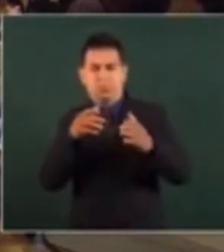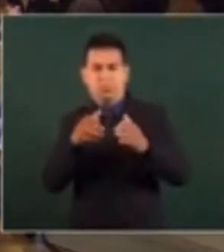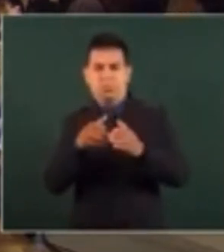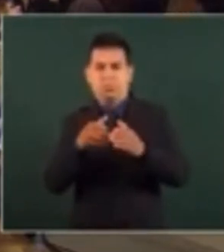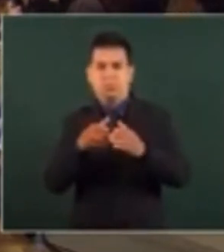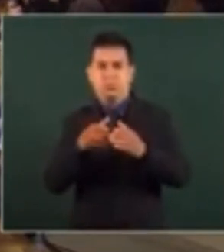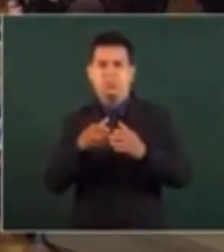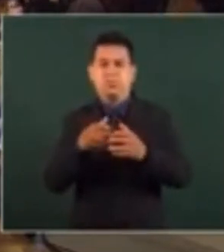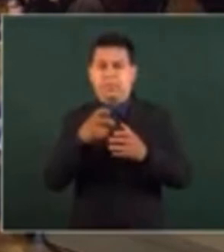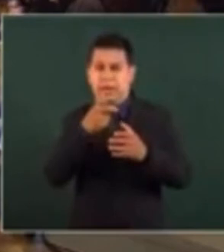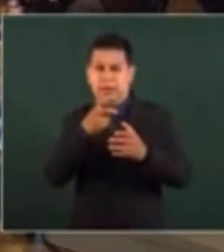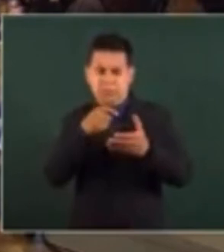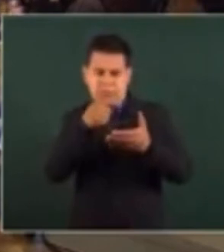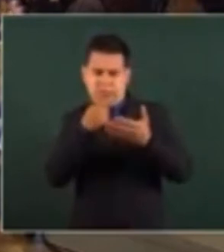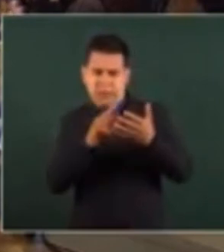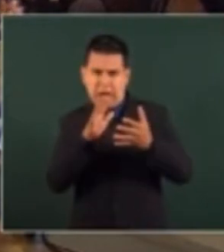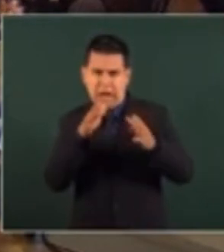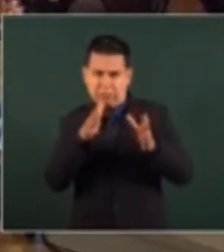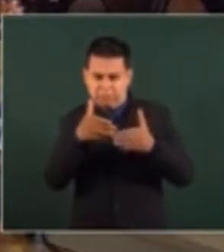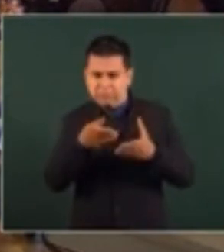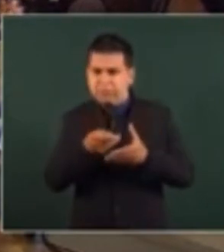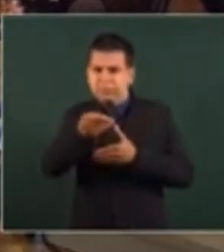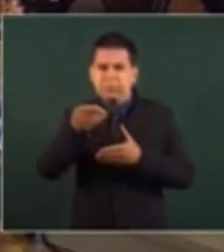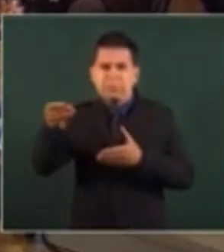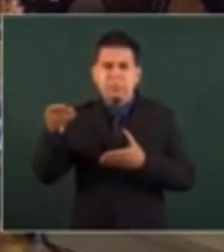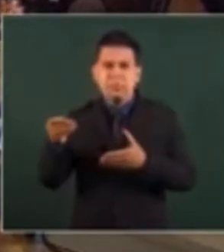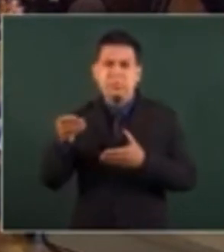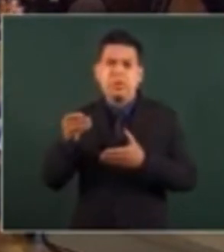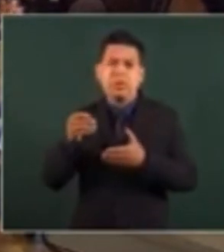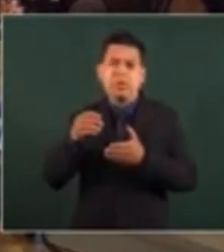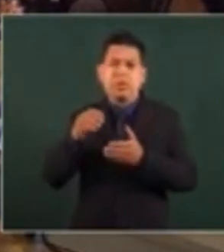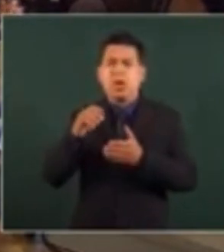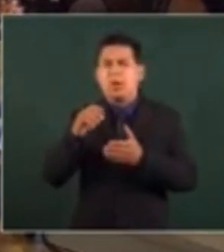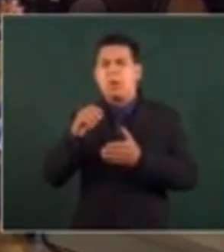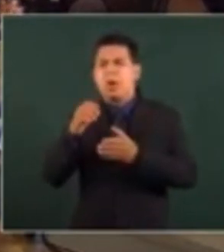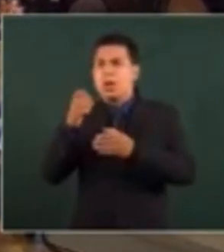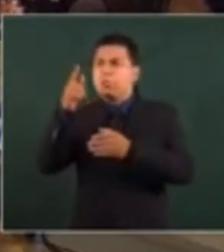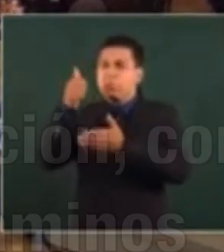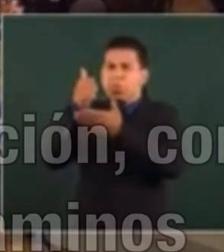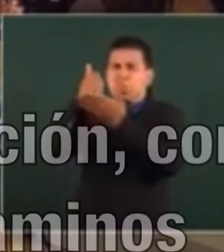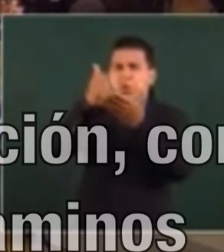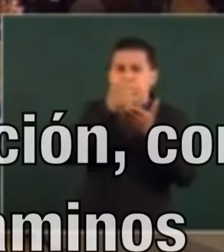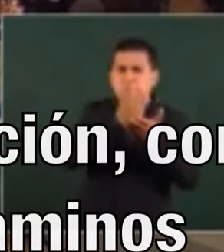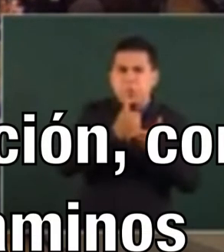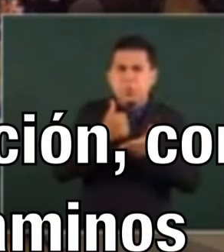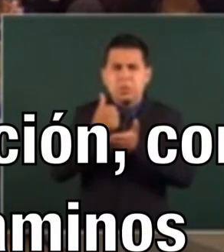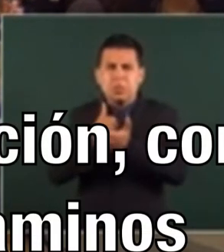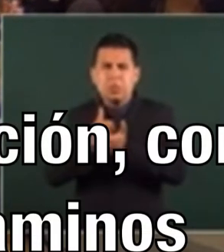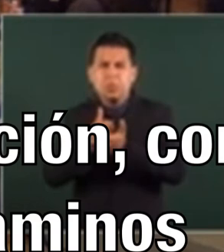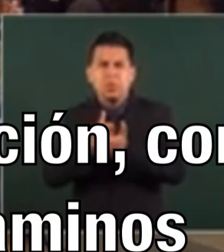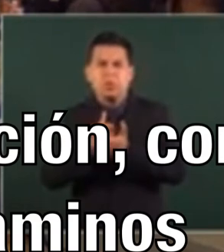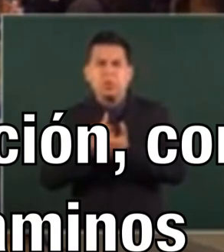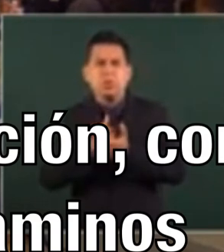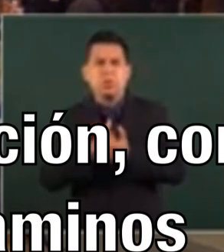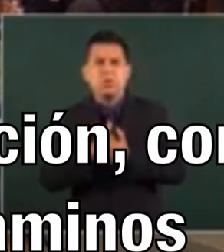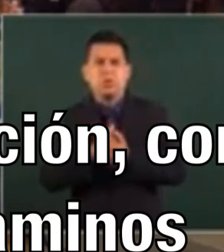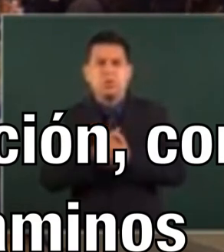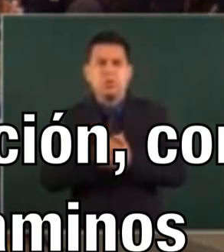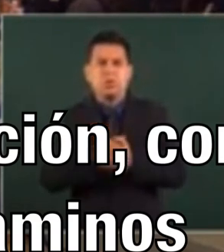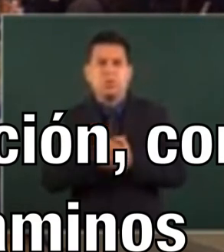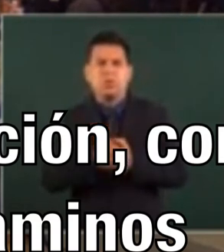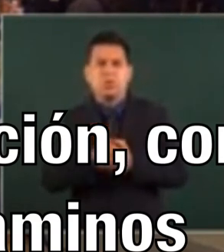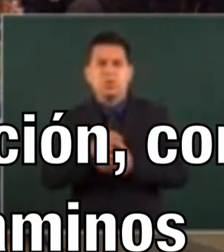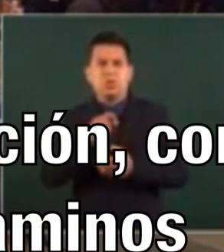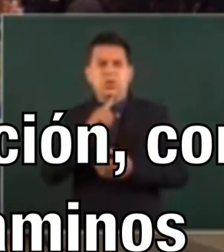redistribución, que son las ciudades o capitales en cada uno de los estados, 32. De ahí se organizaron mil 81